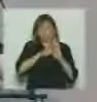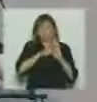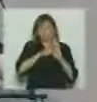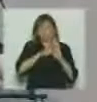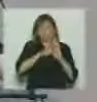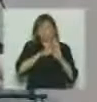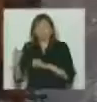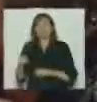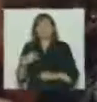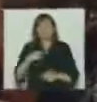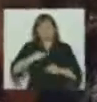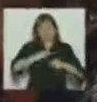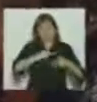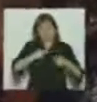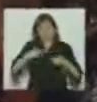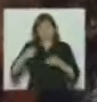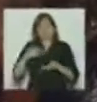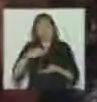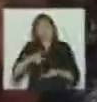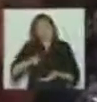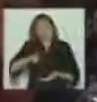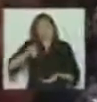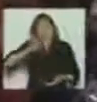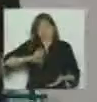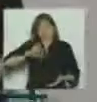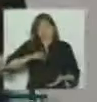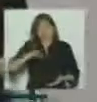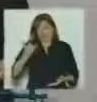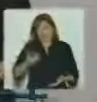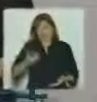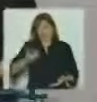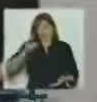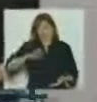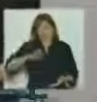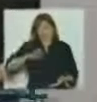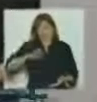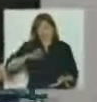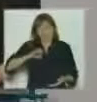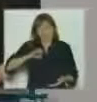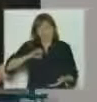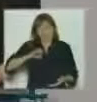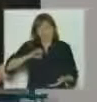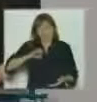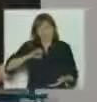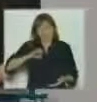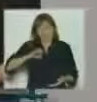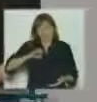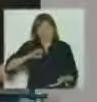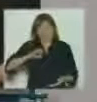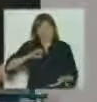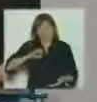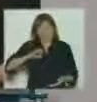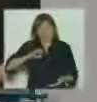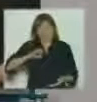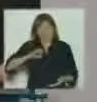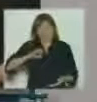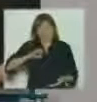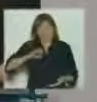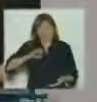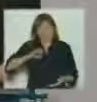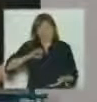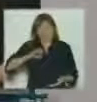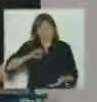privado con fines de lucro obviamente y el otro 50% va a ser sin finas de lucro